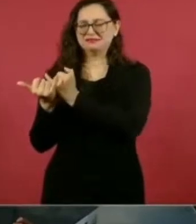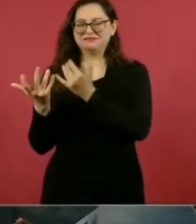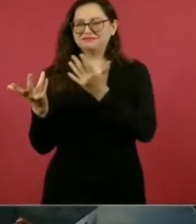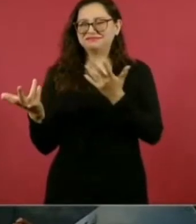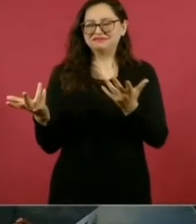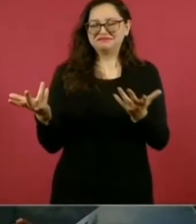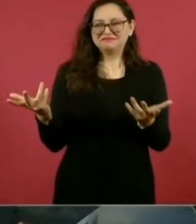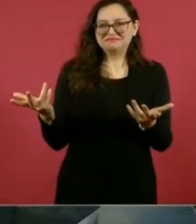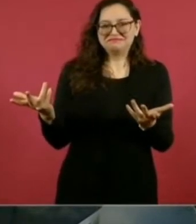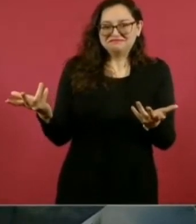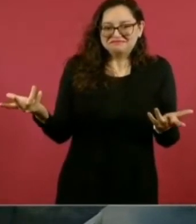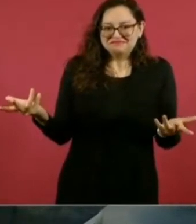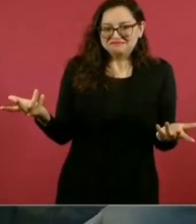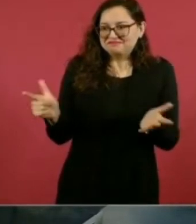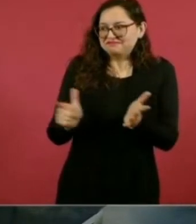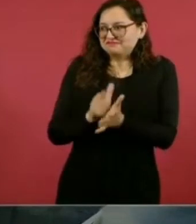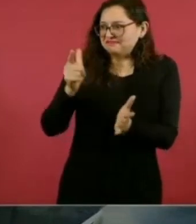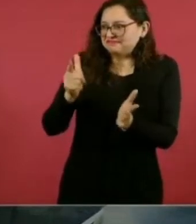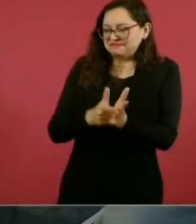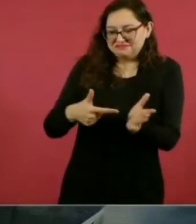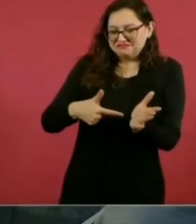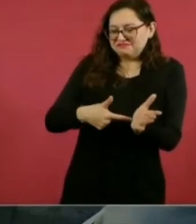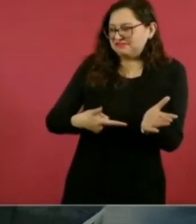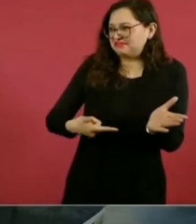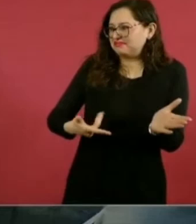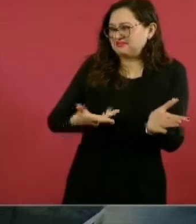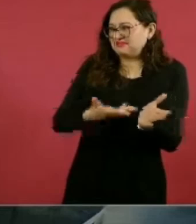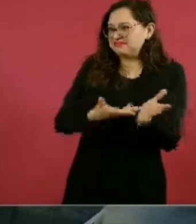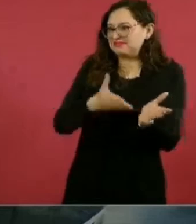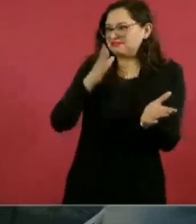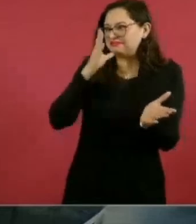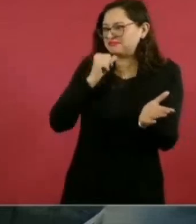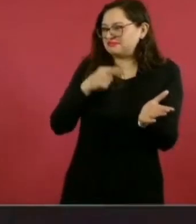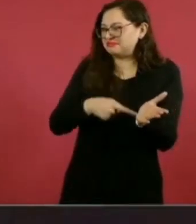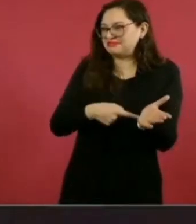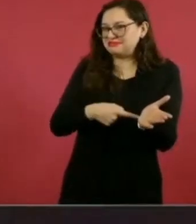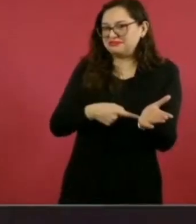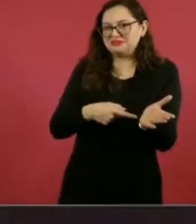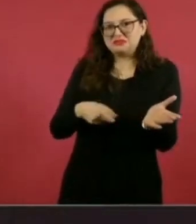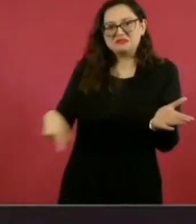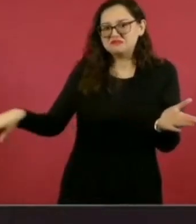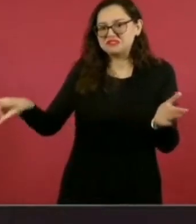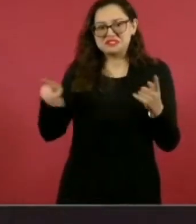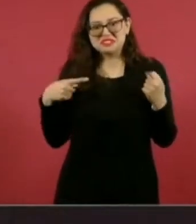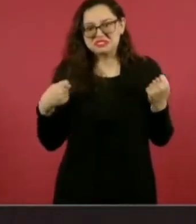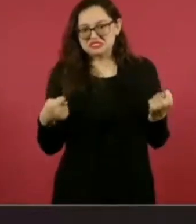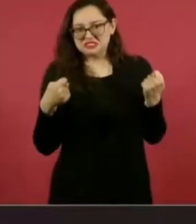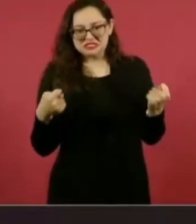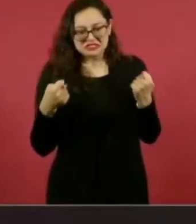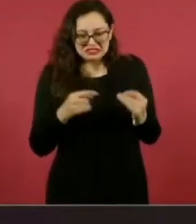aún cuando no lo hagan de manera abierta, sí están